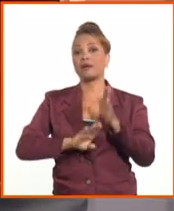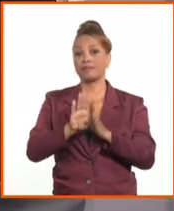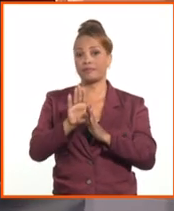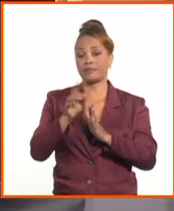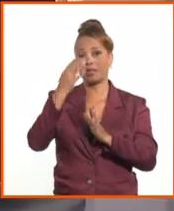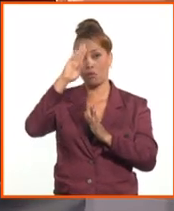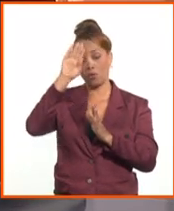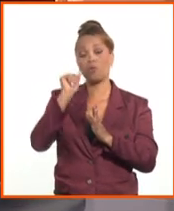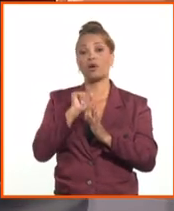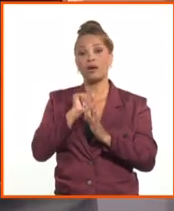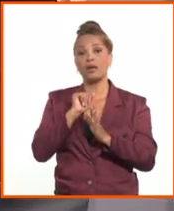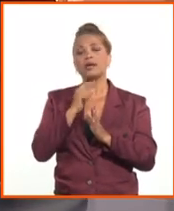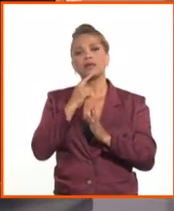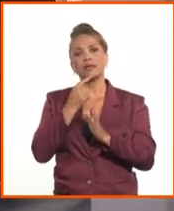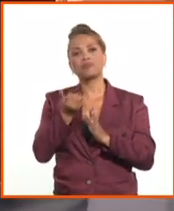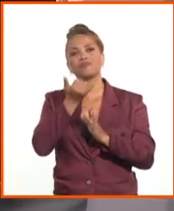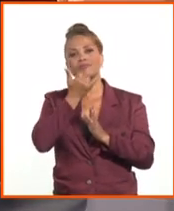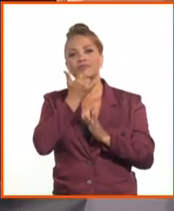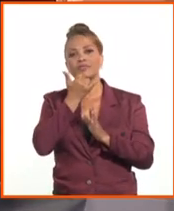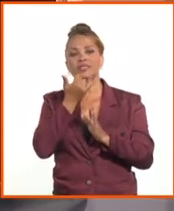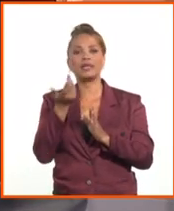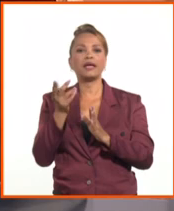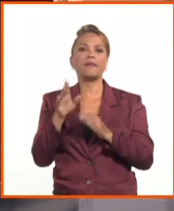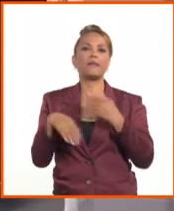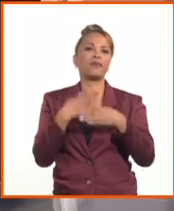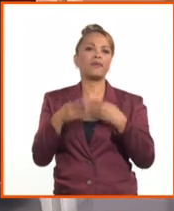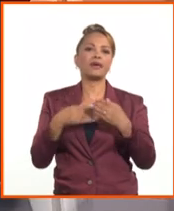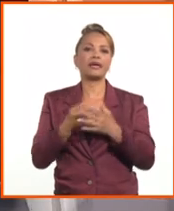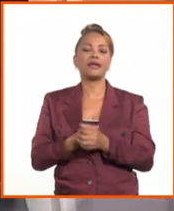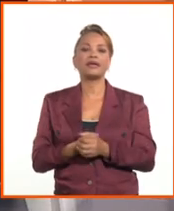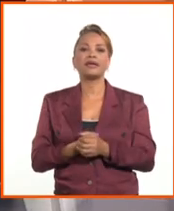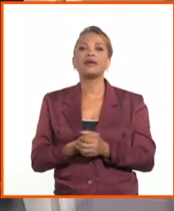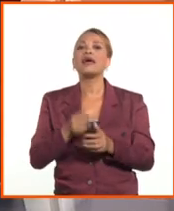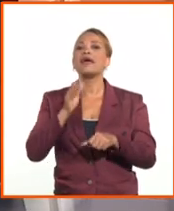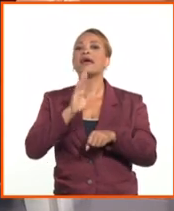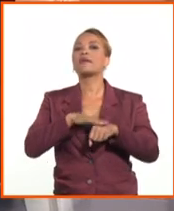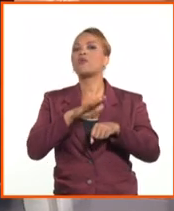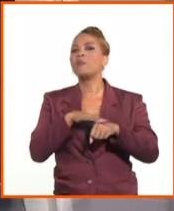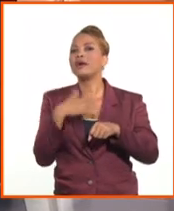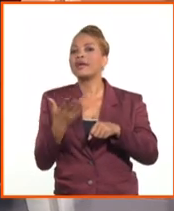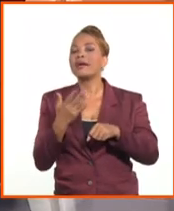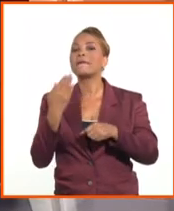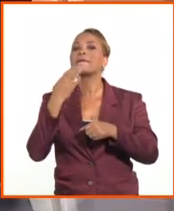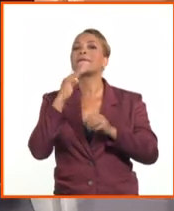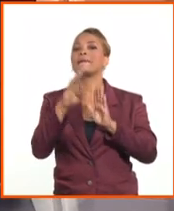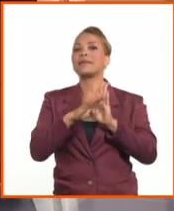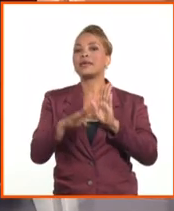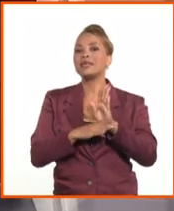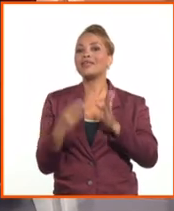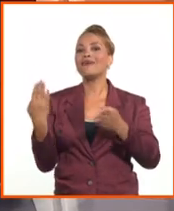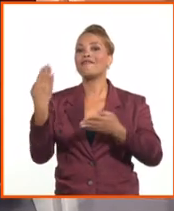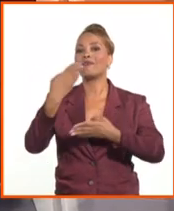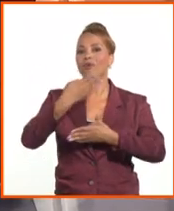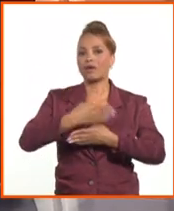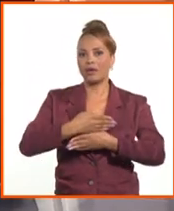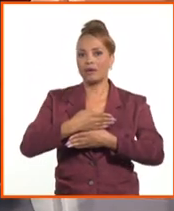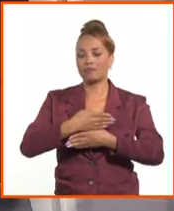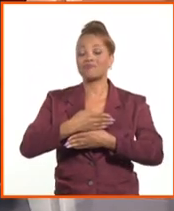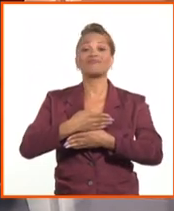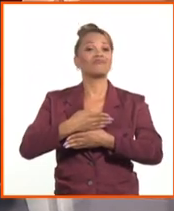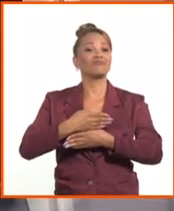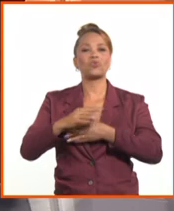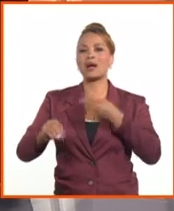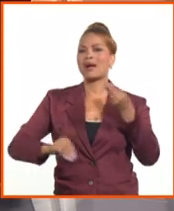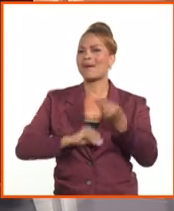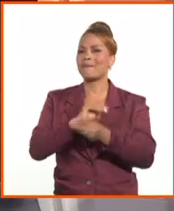tiene su causa, su única causa, repito, en las medidas de bloqueo que están intactas, que como decimos no se han movido un